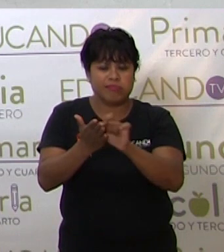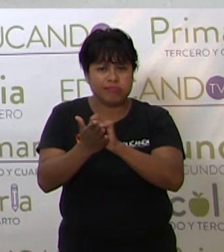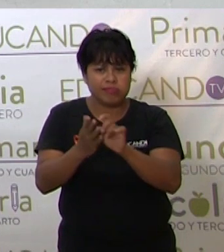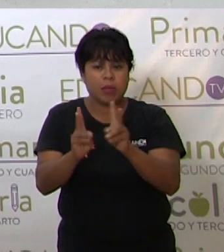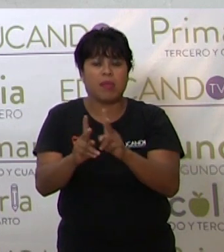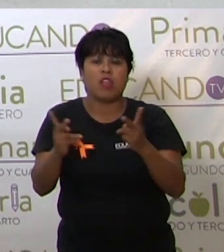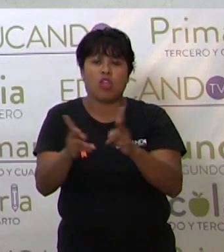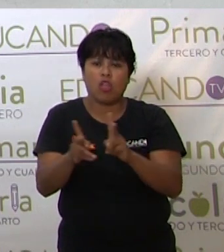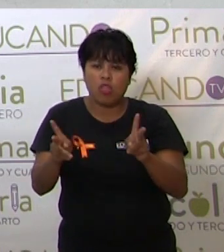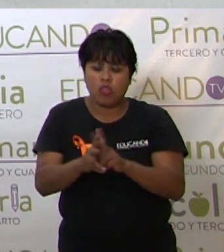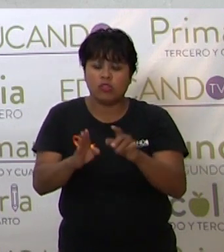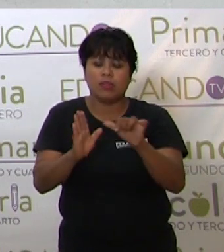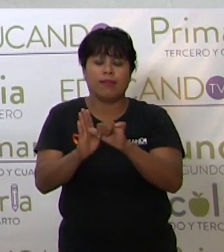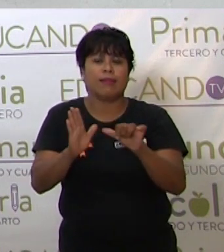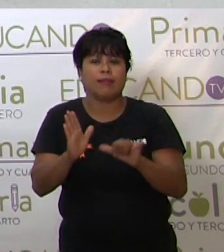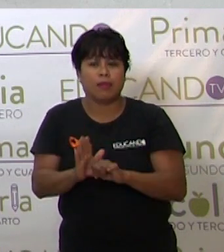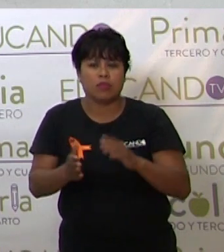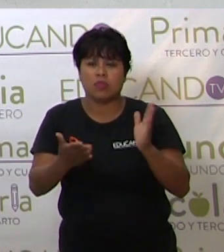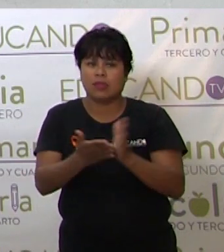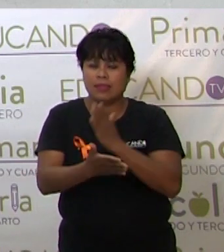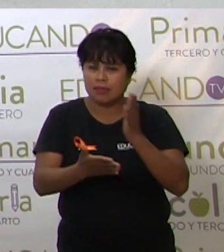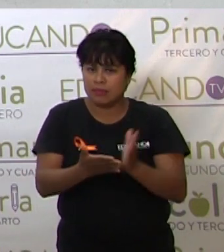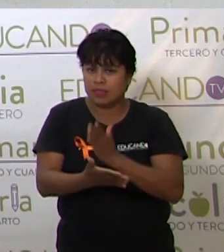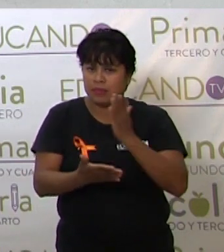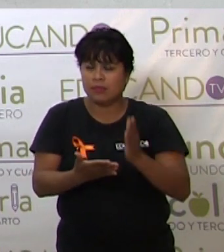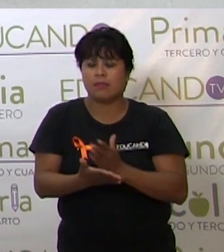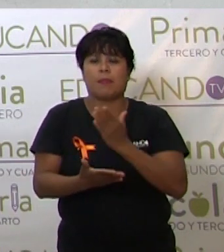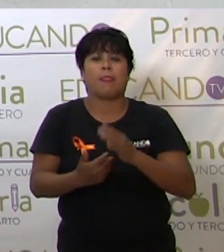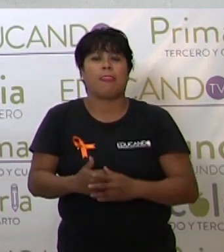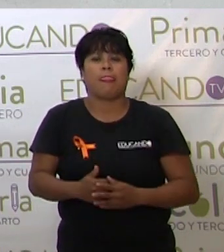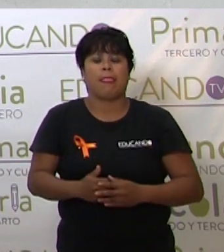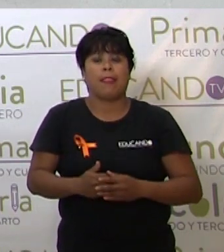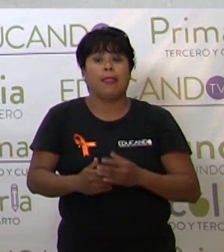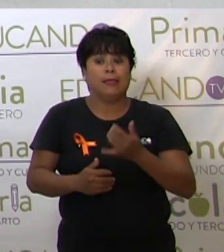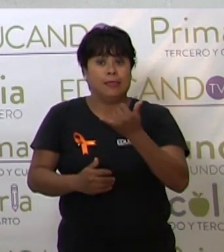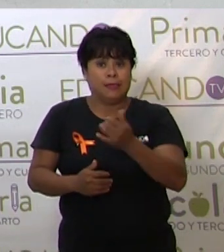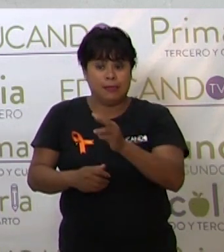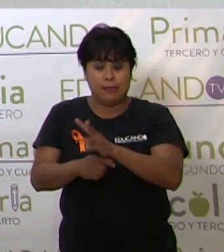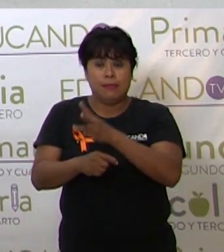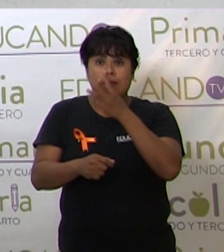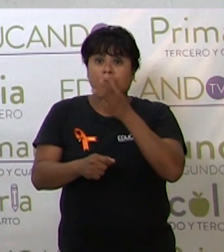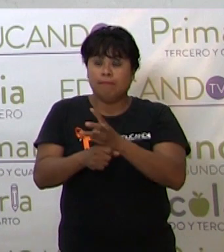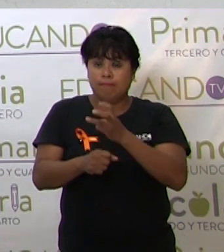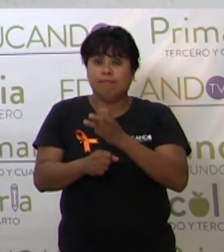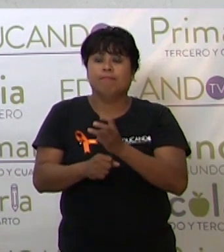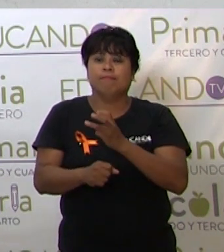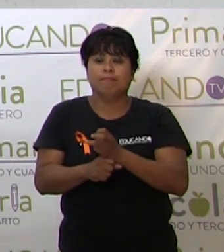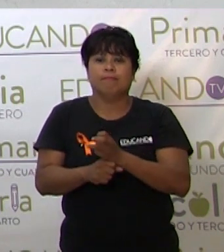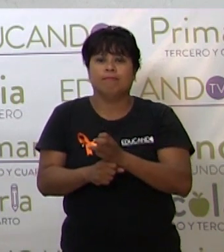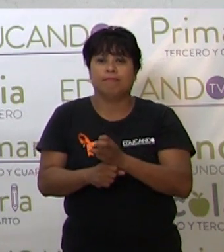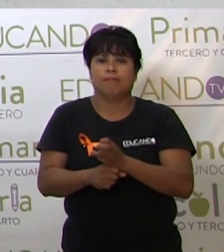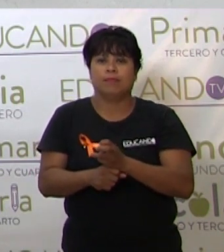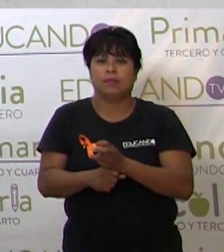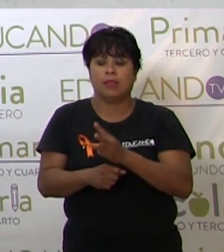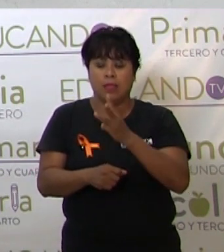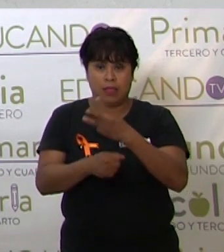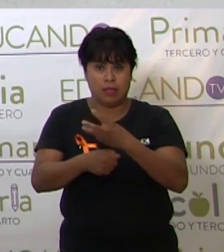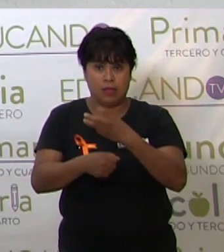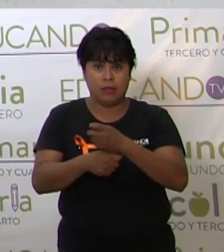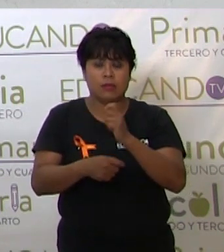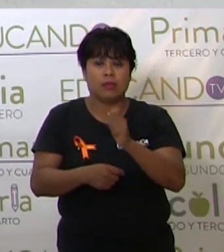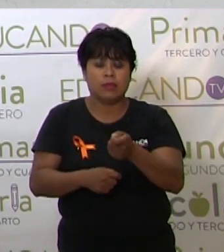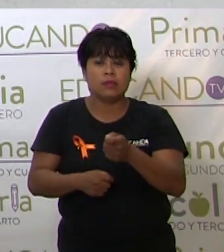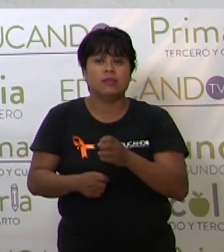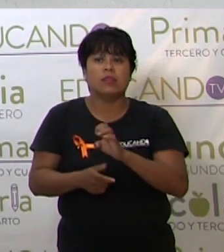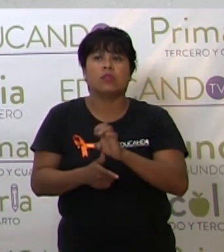periódicos, los artículos, las revistas. Y ya en un tercer, las fuentes terciarias son